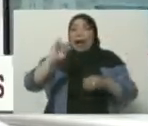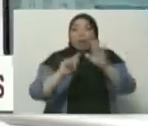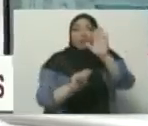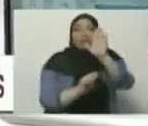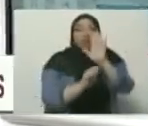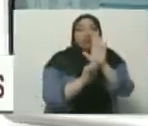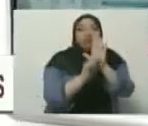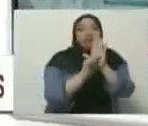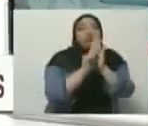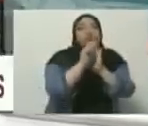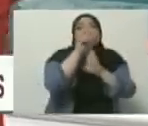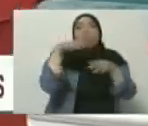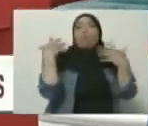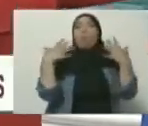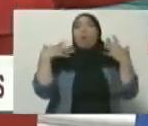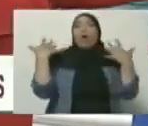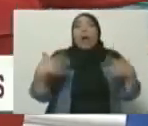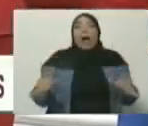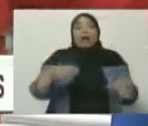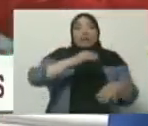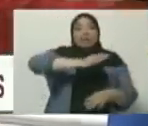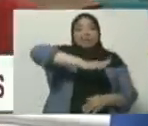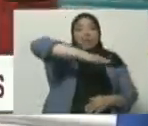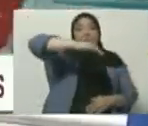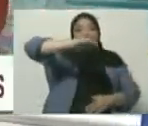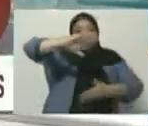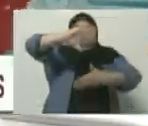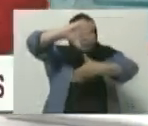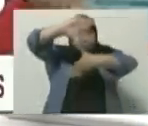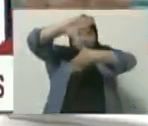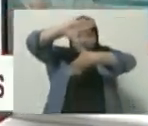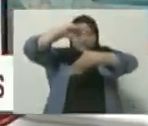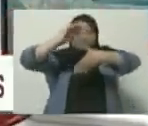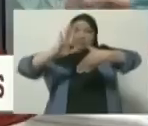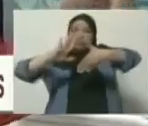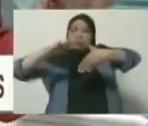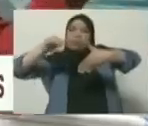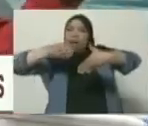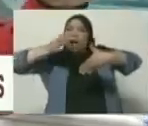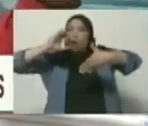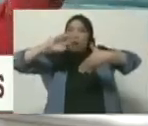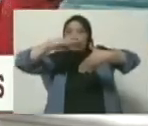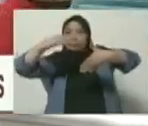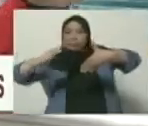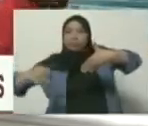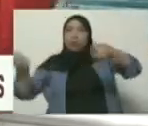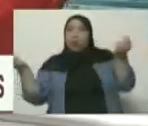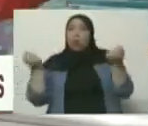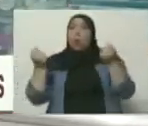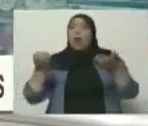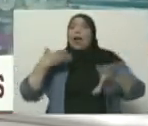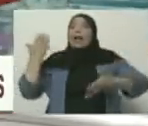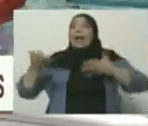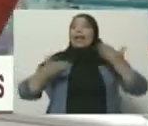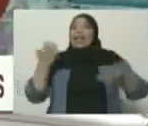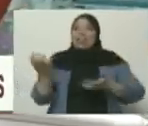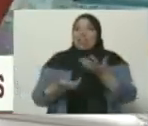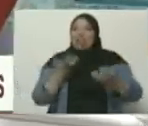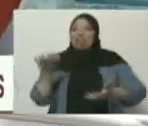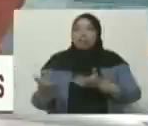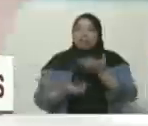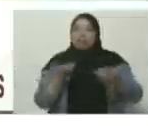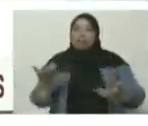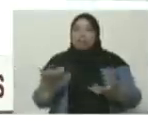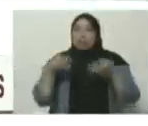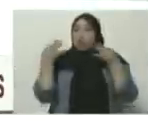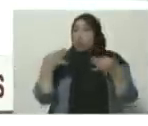mar Caribe venezolano y en el Atlántico tropical. No es normal que un sistema de esta característica pasen sobre